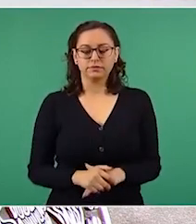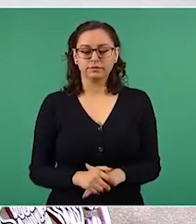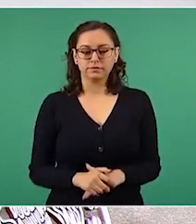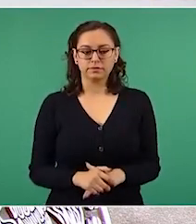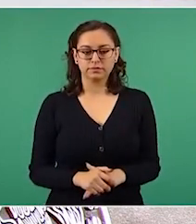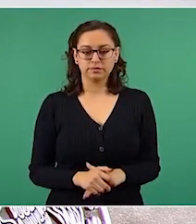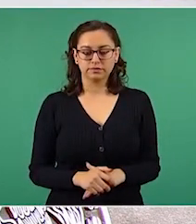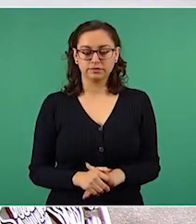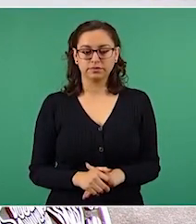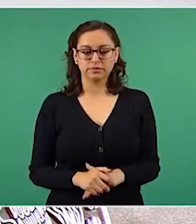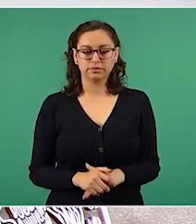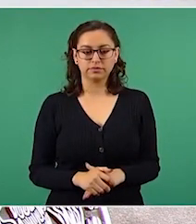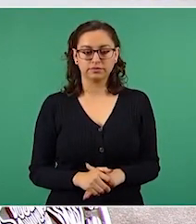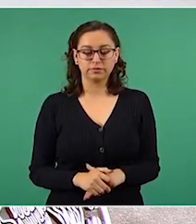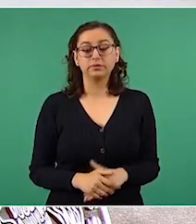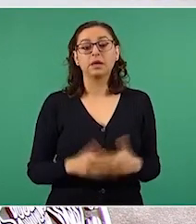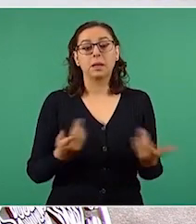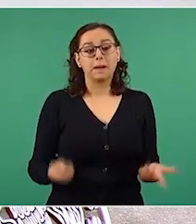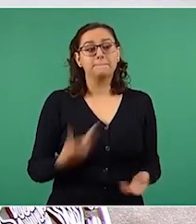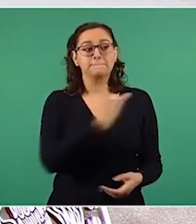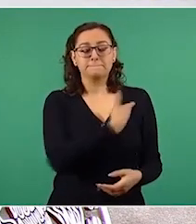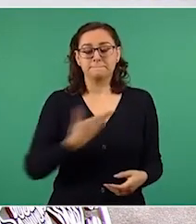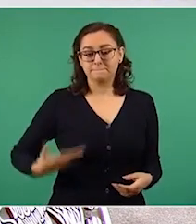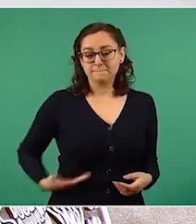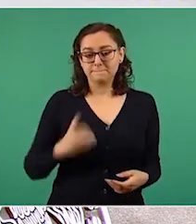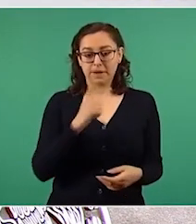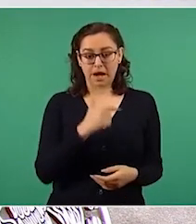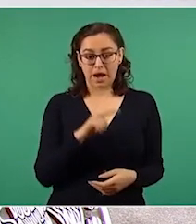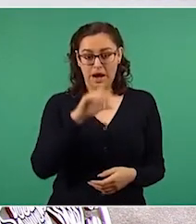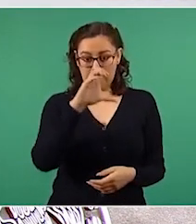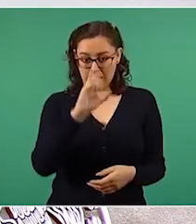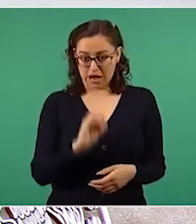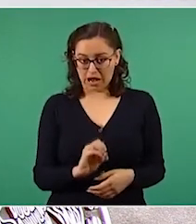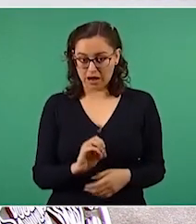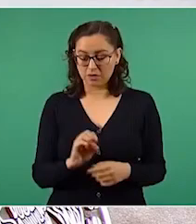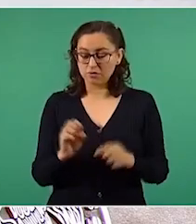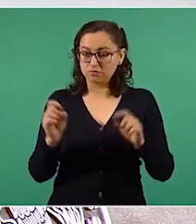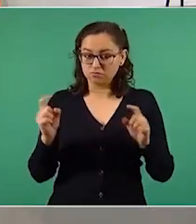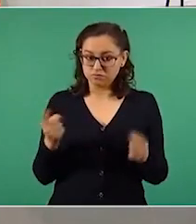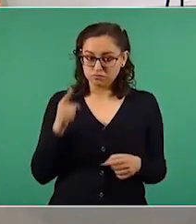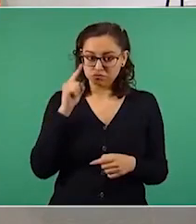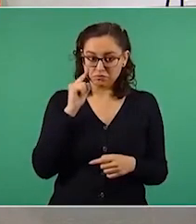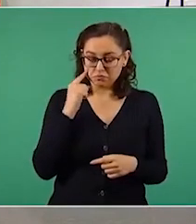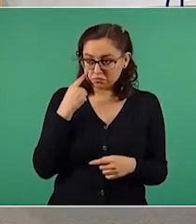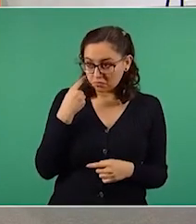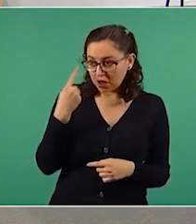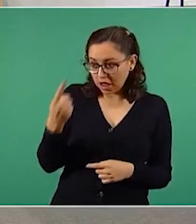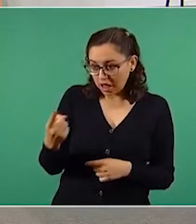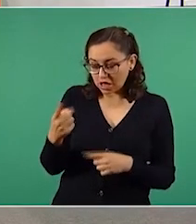Guerrero, el presidente López Obrador, se encontró con la policía comunitaria.